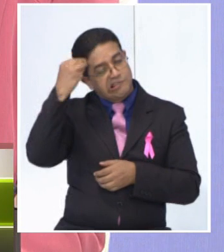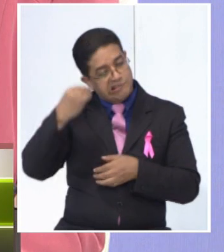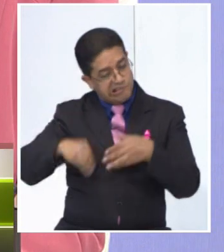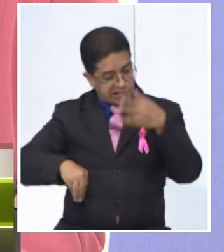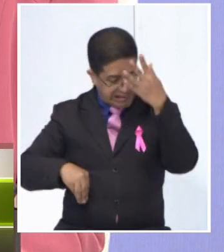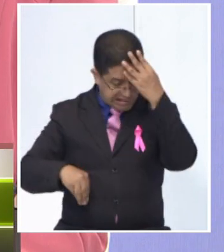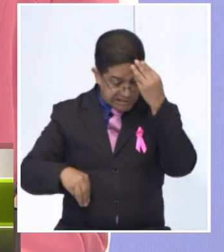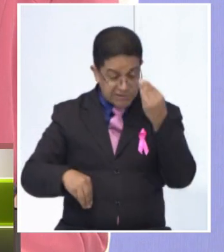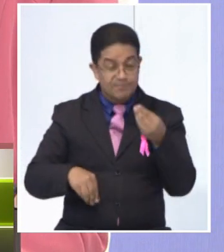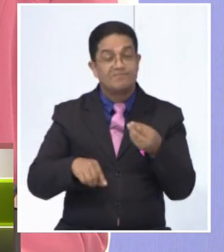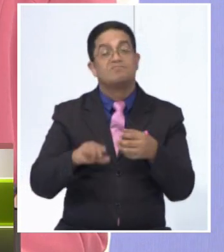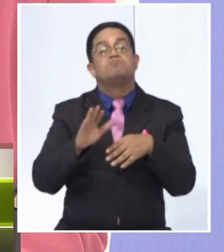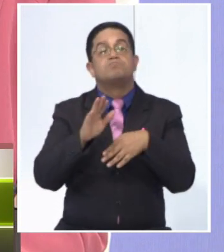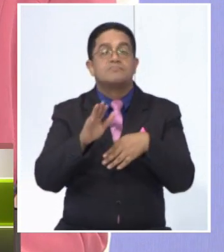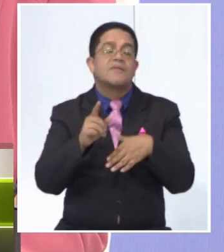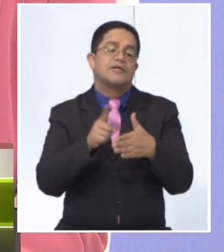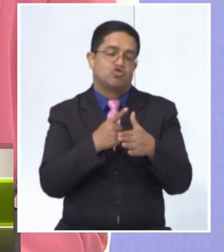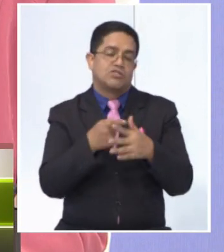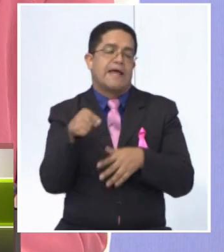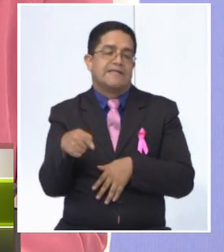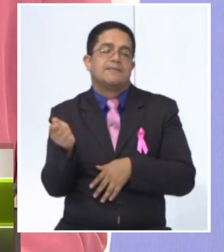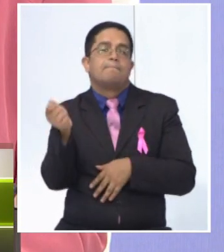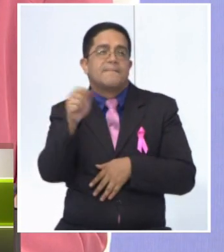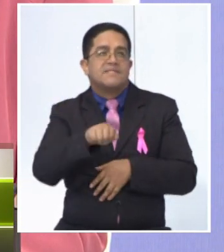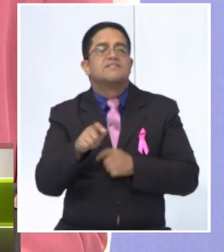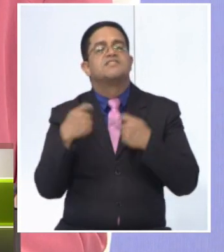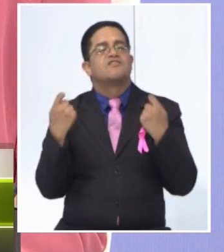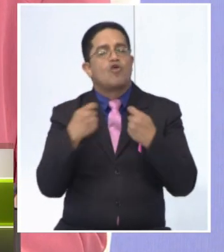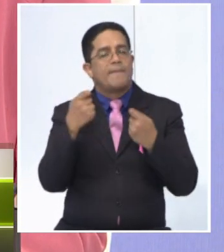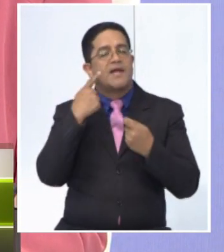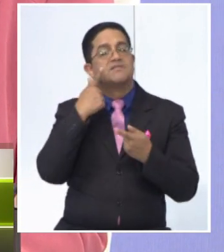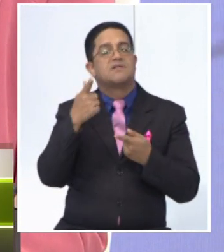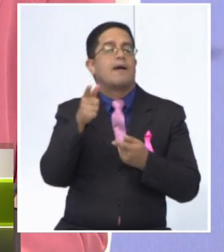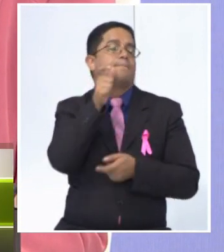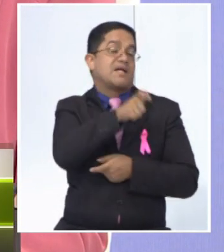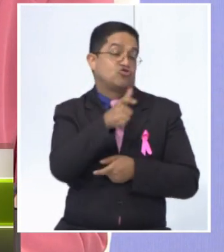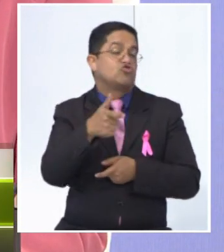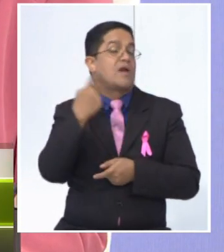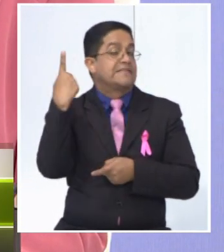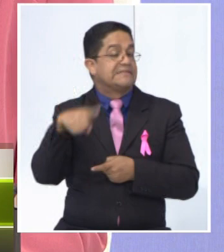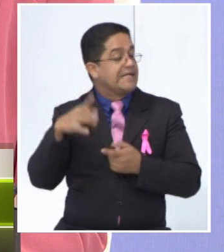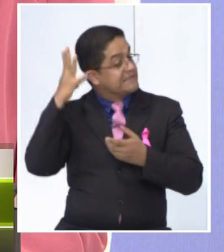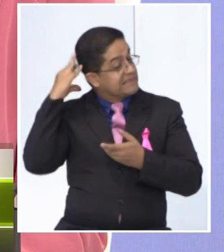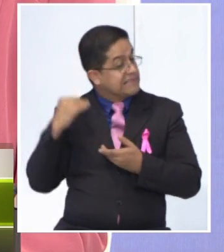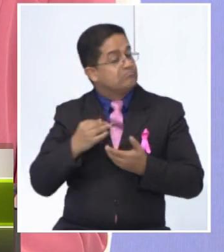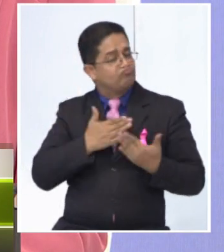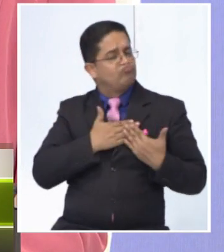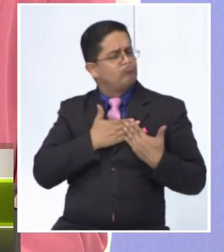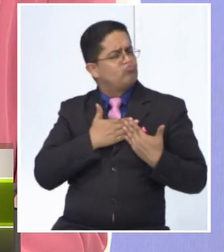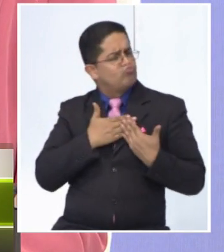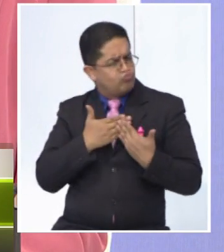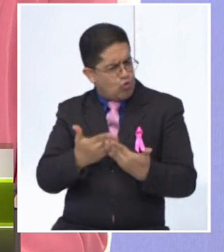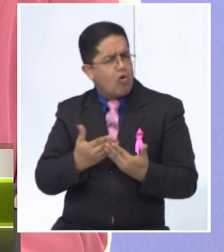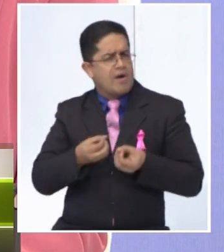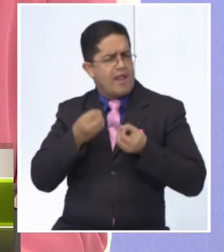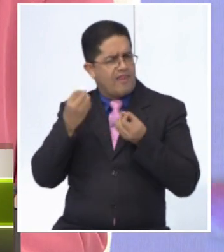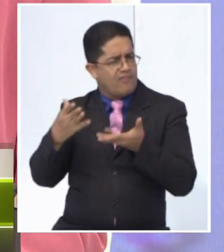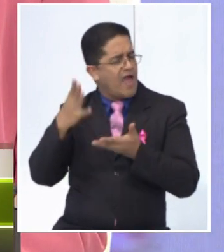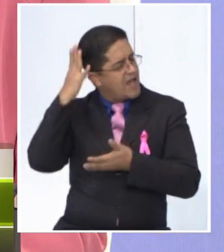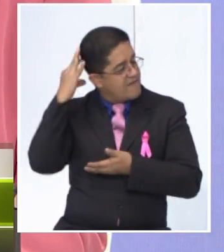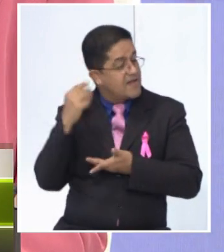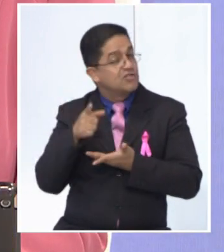por eso también se fomenta durante este mes la donación de cabello a muchas personas para poder ayudar a hacer